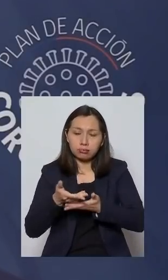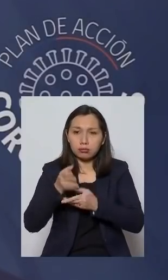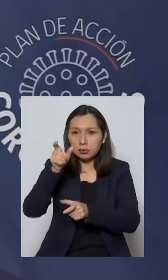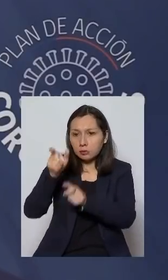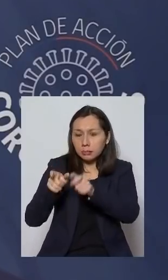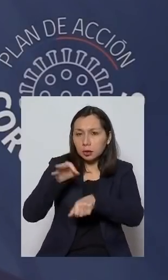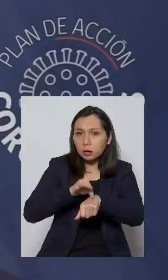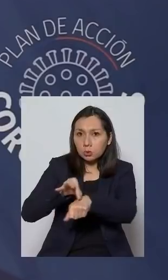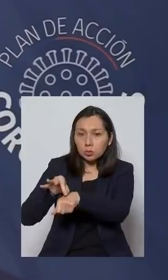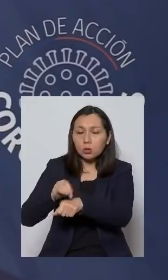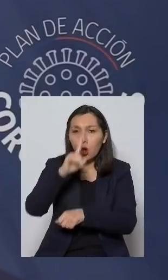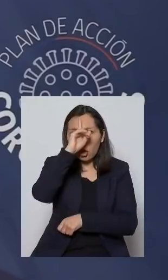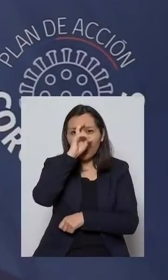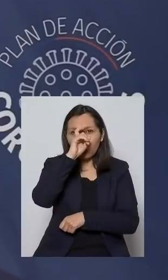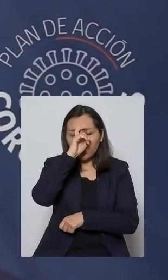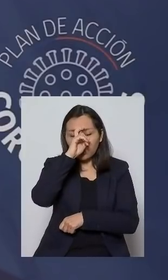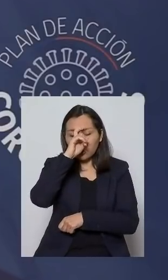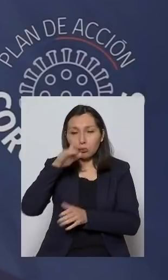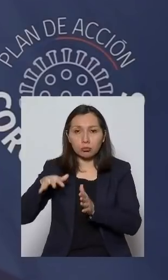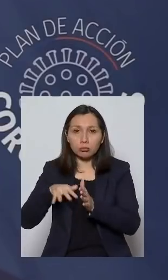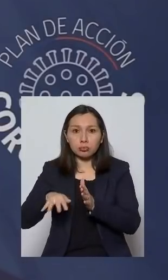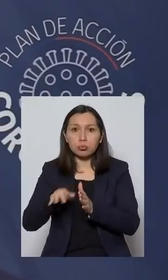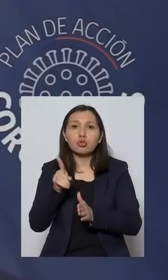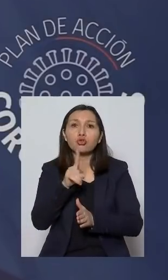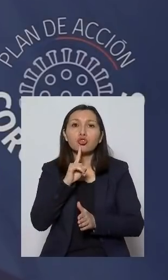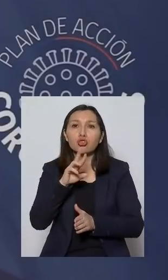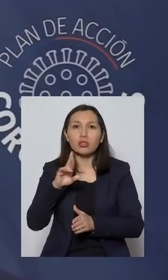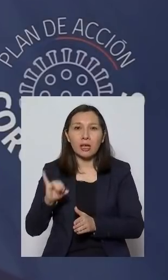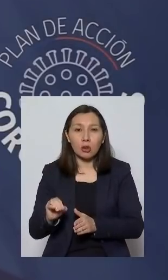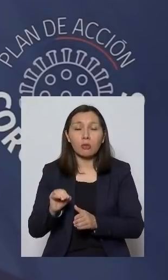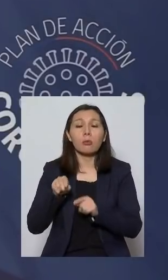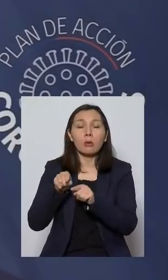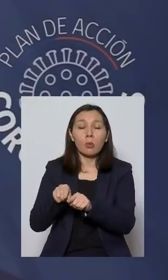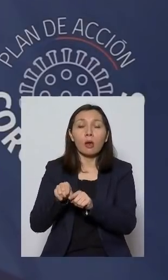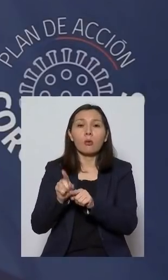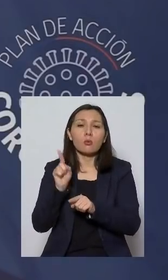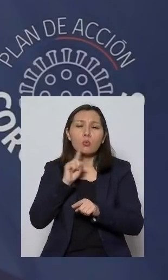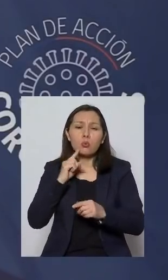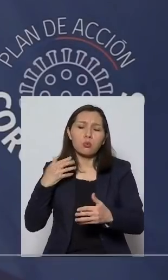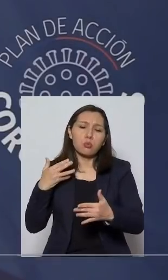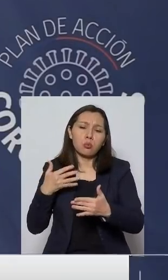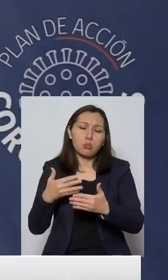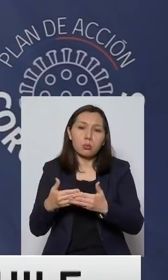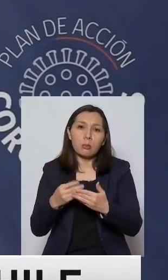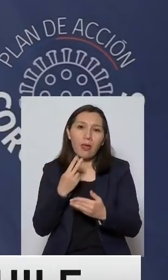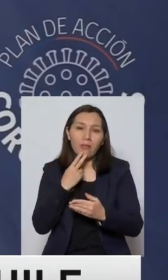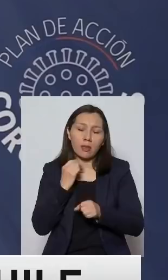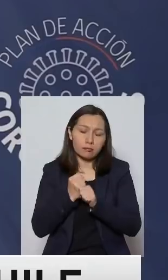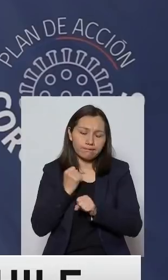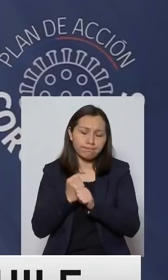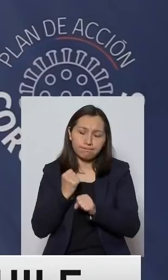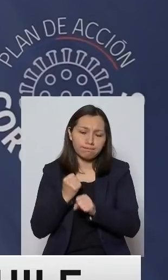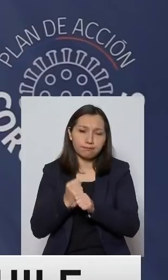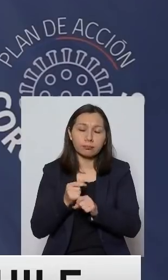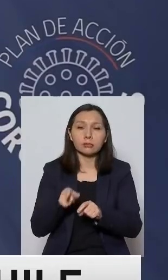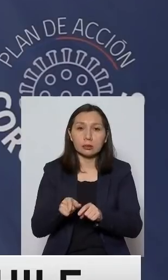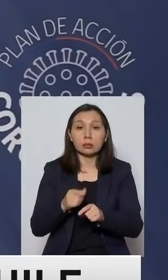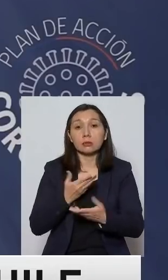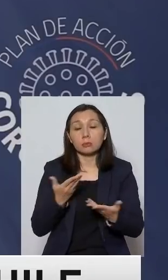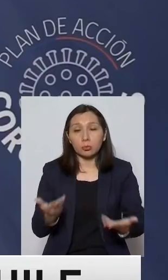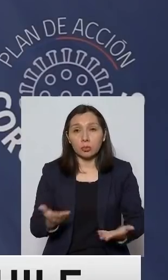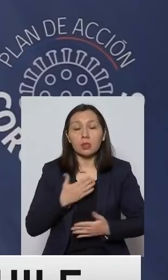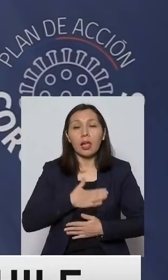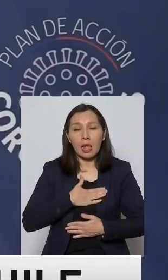pacientes en el Hospital Sotero del Río hasta los últimos días de su vida. Es por eso que